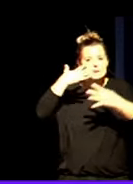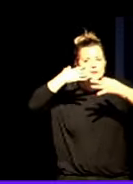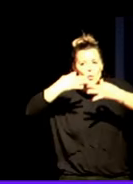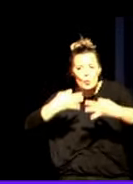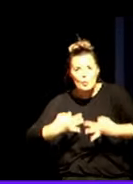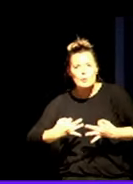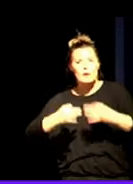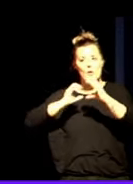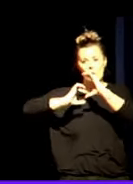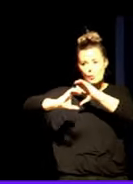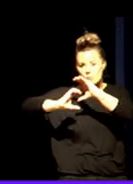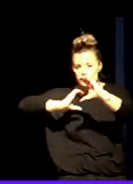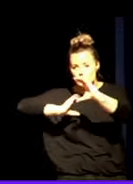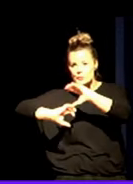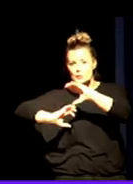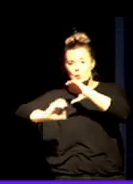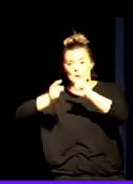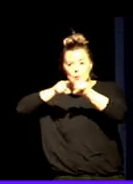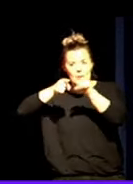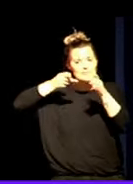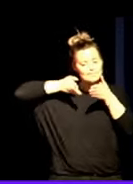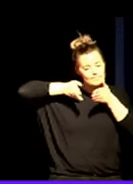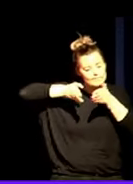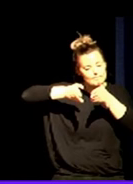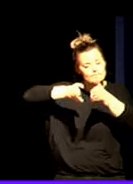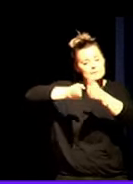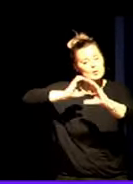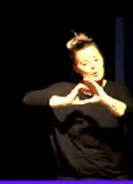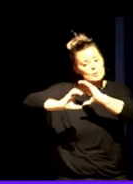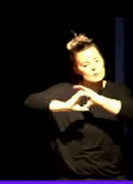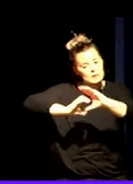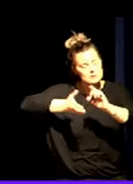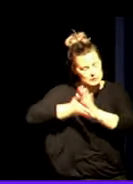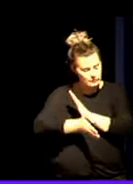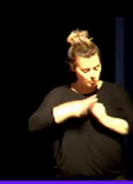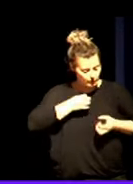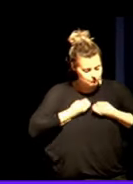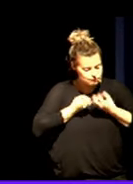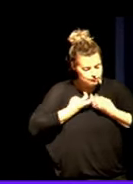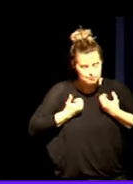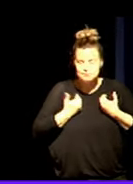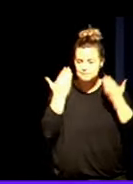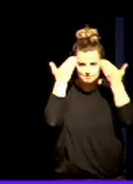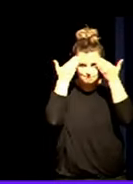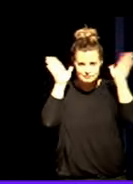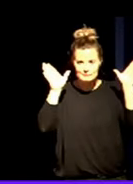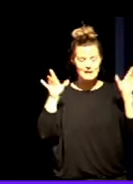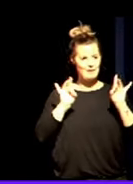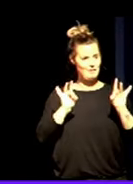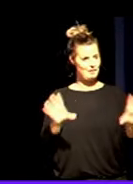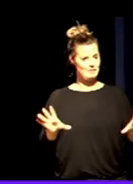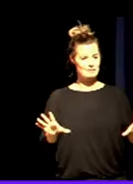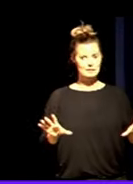comunicación un canal de comunicación abierto que en todo momento persuada a las niñas y a los niños